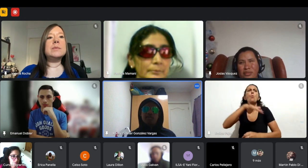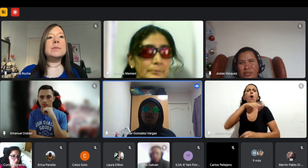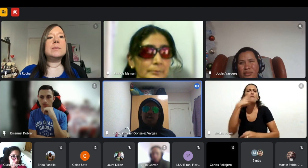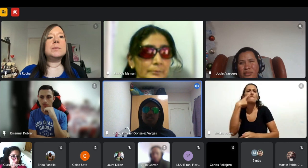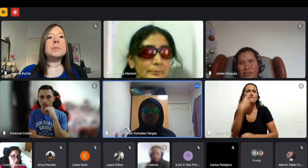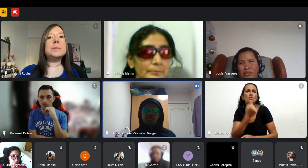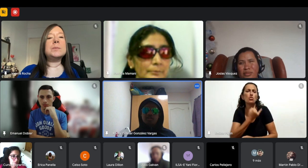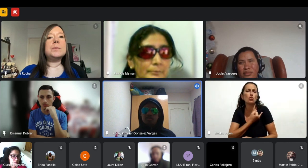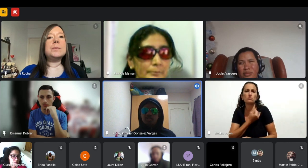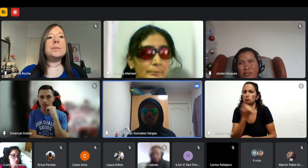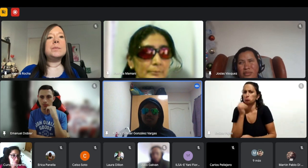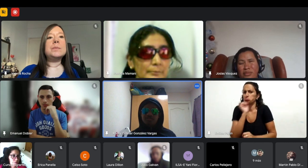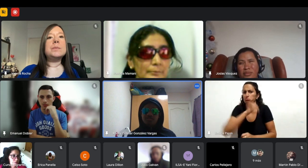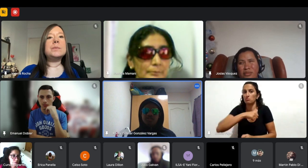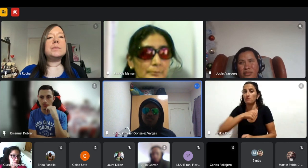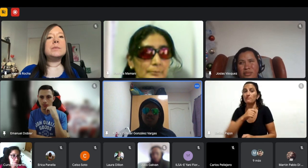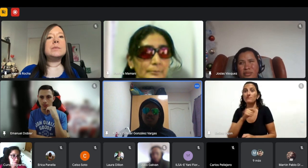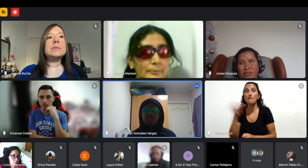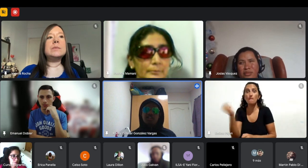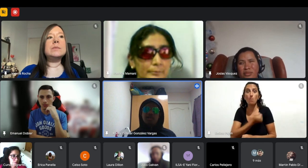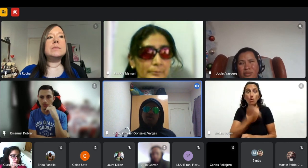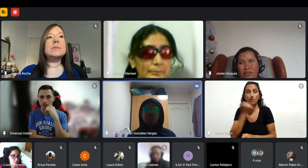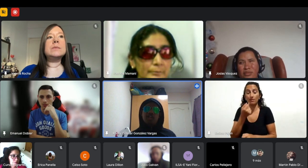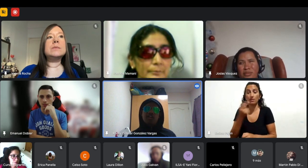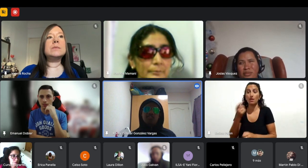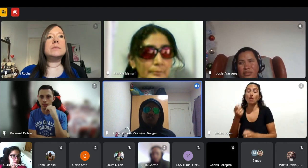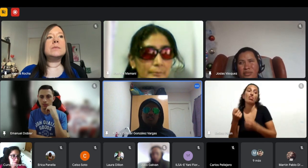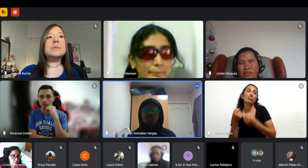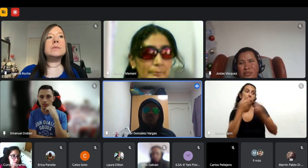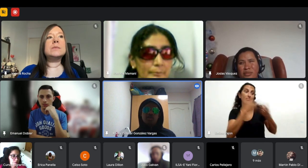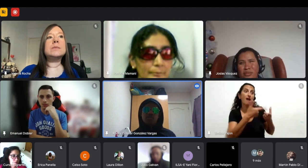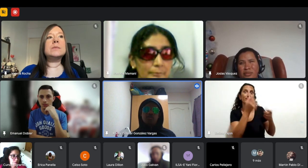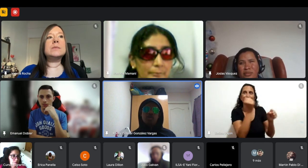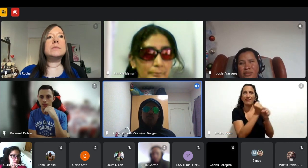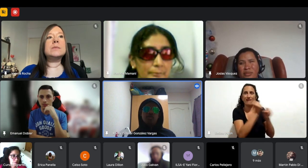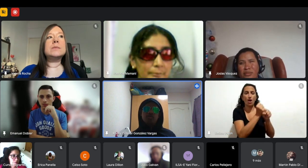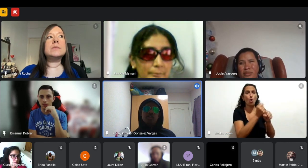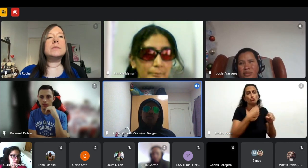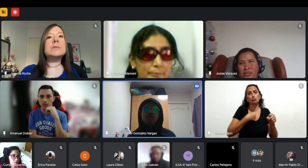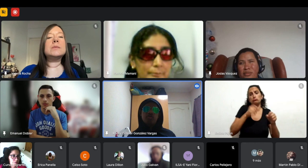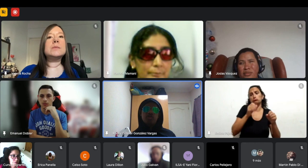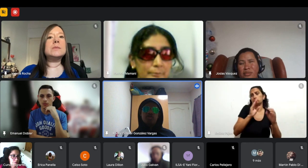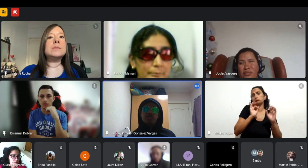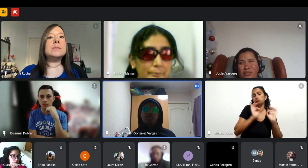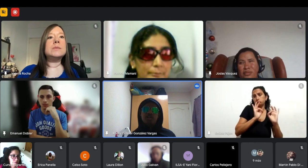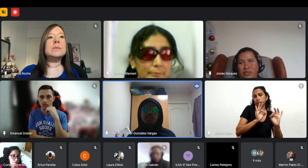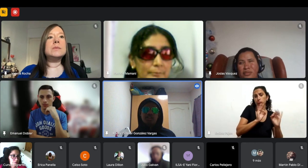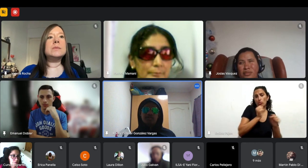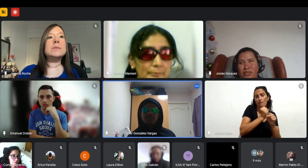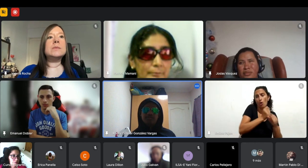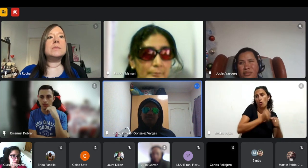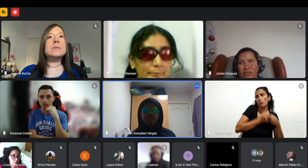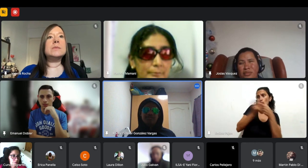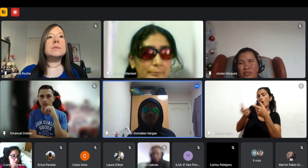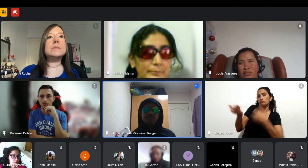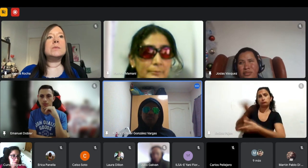que te pague entonces el trabajo freelancer es una buena oportunidad para nosotros porque